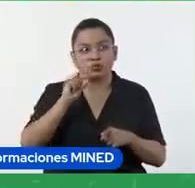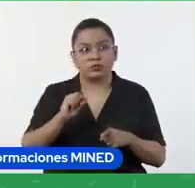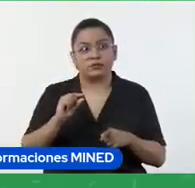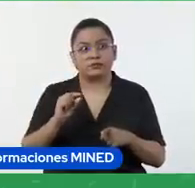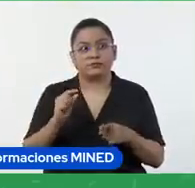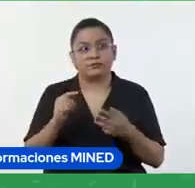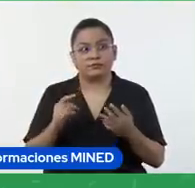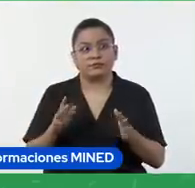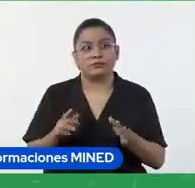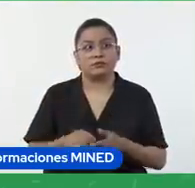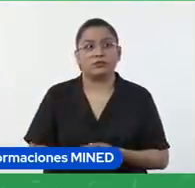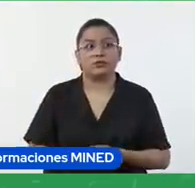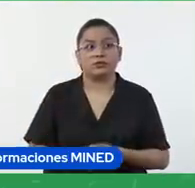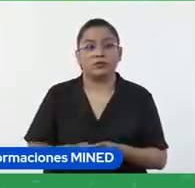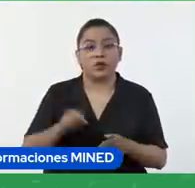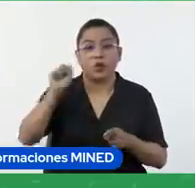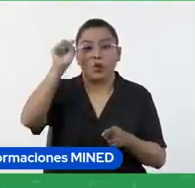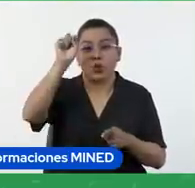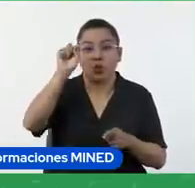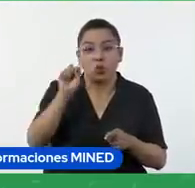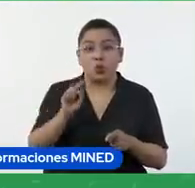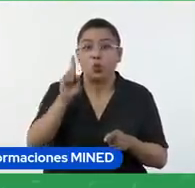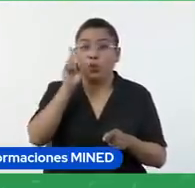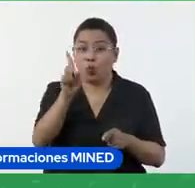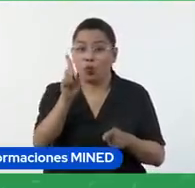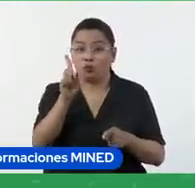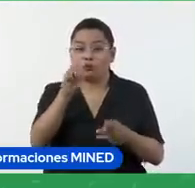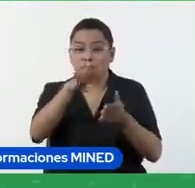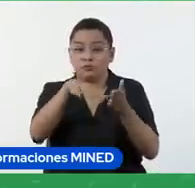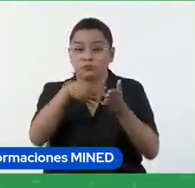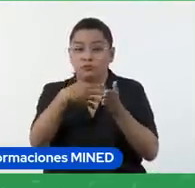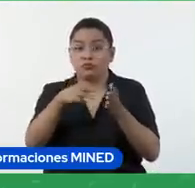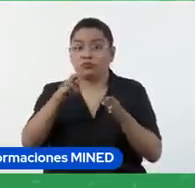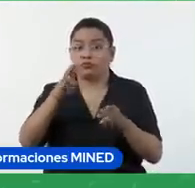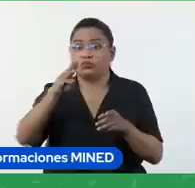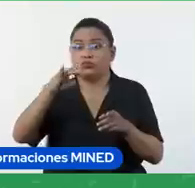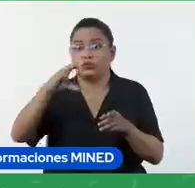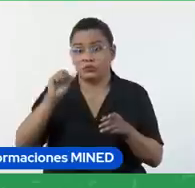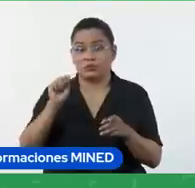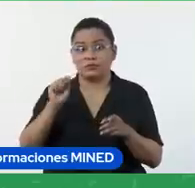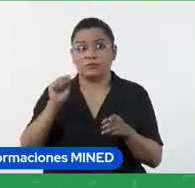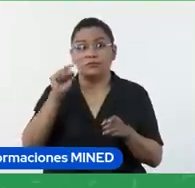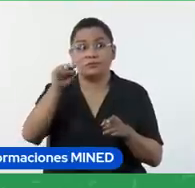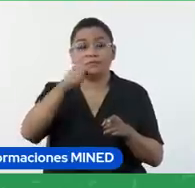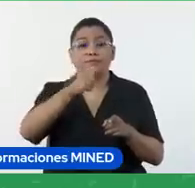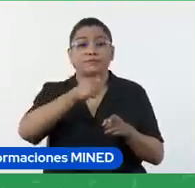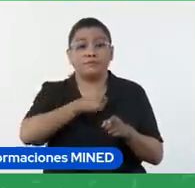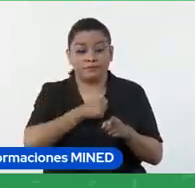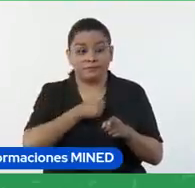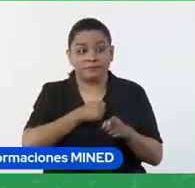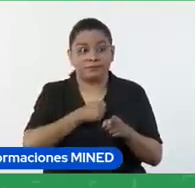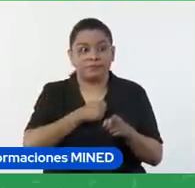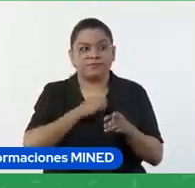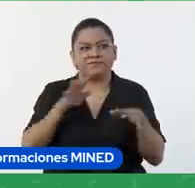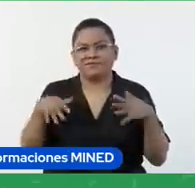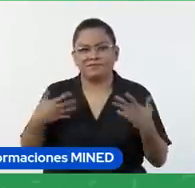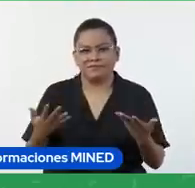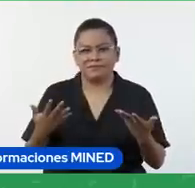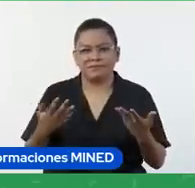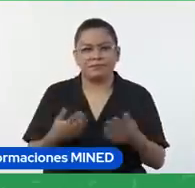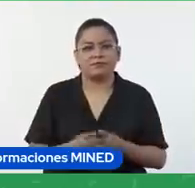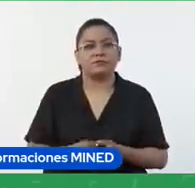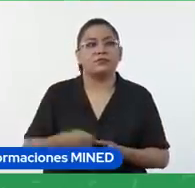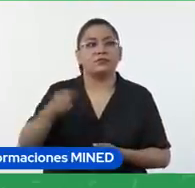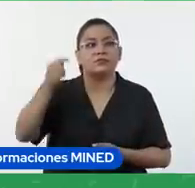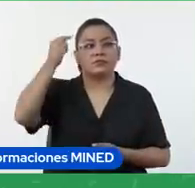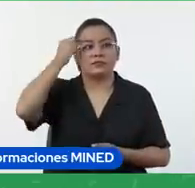Solo una de estas contiene una rúbrica, a la que se llama aquí tarea, porque está pensada